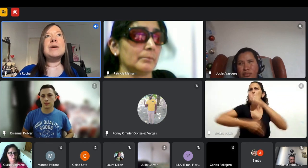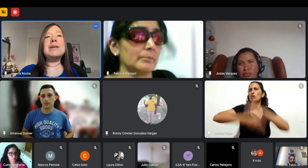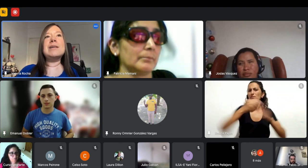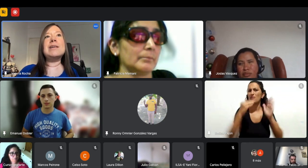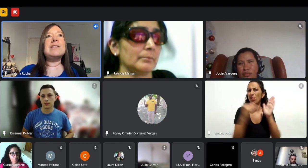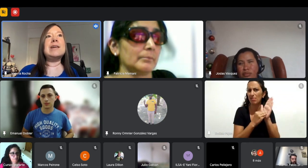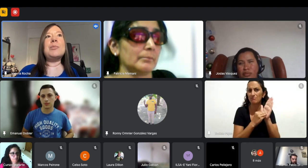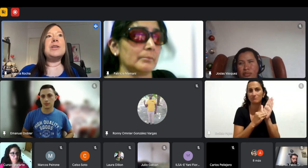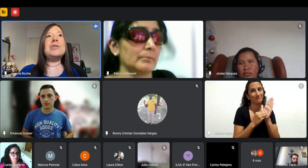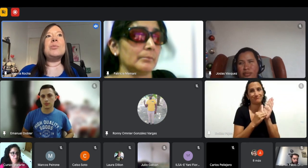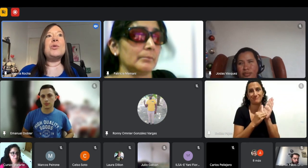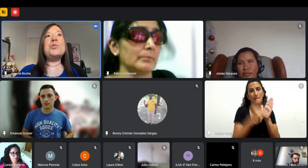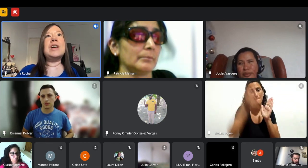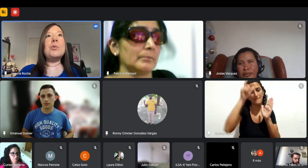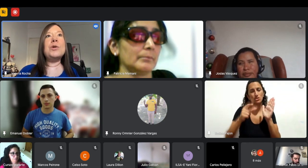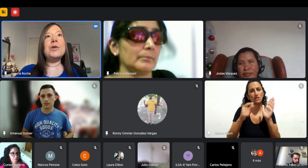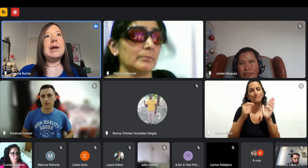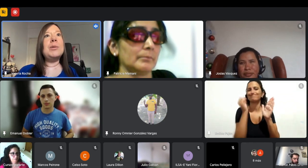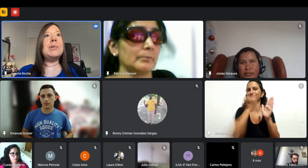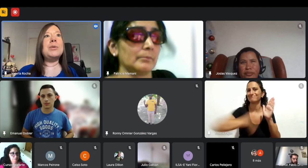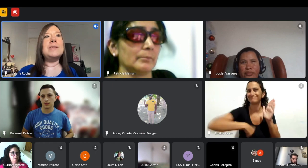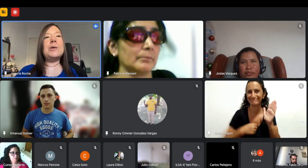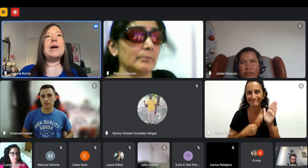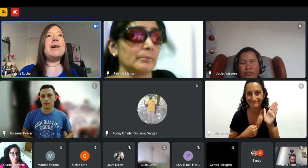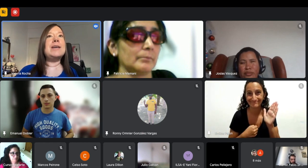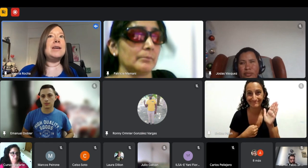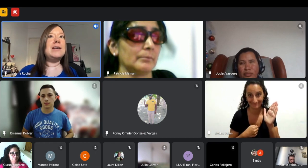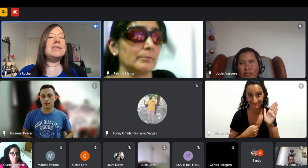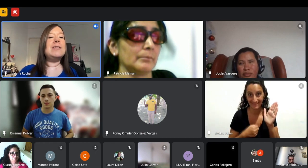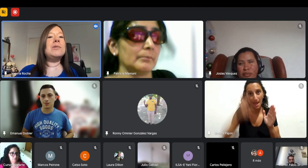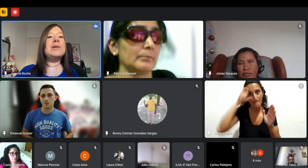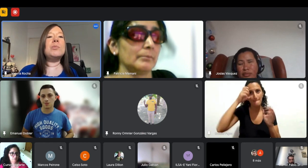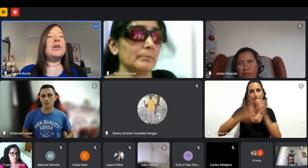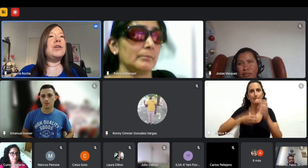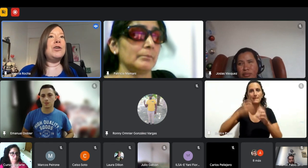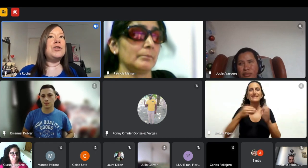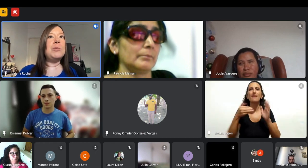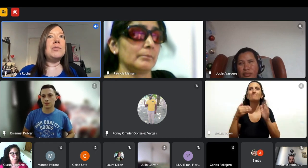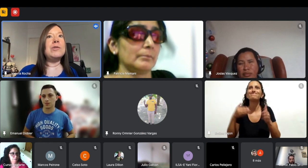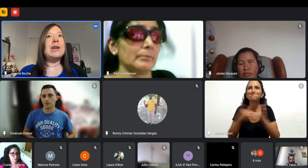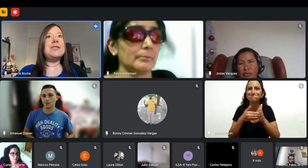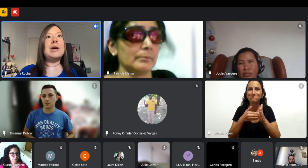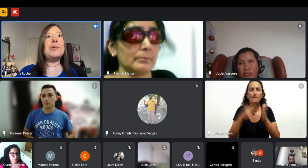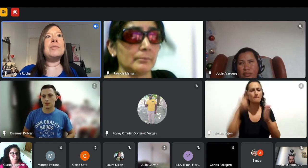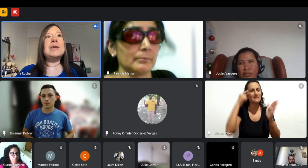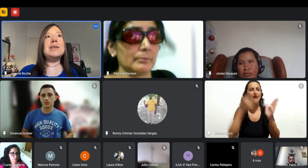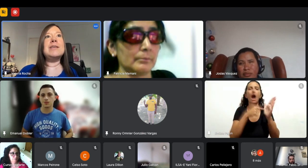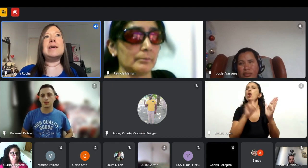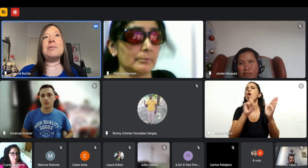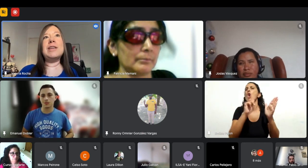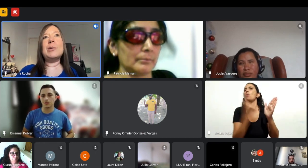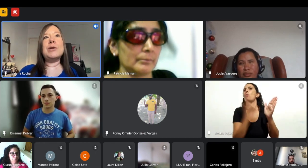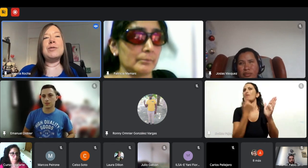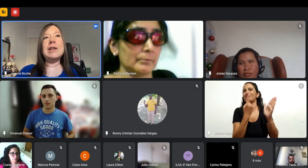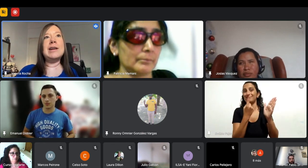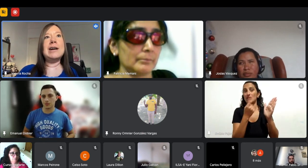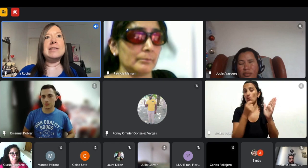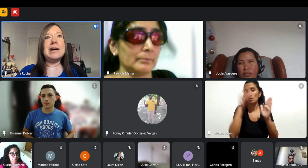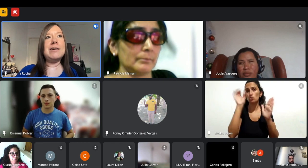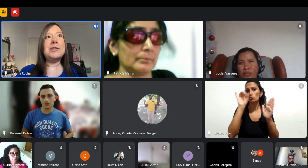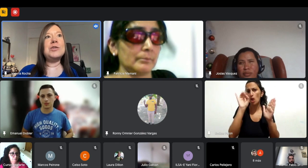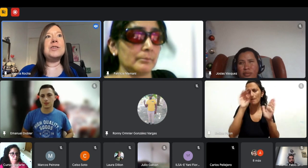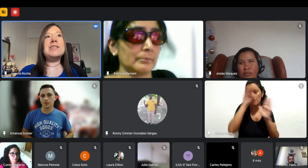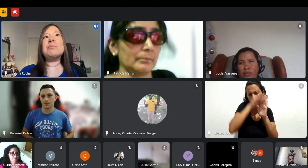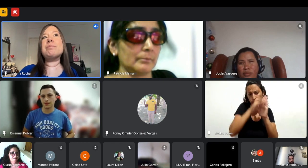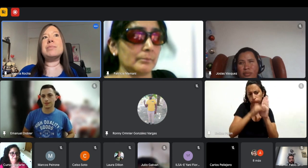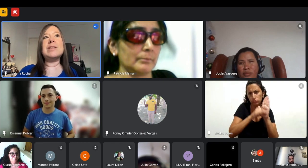estamos ya poniendo por un tabú ¿no? de la misma empresa una barrera decir bueno no lo llamo o no la llamo y quizás veía el perfil y le